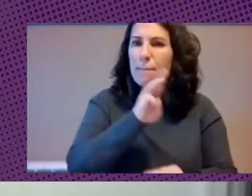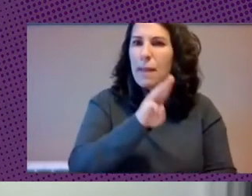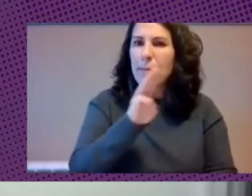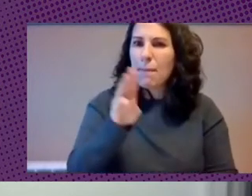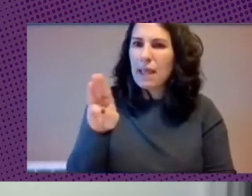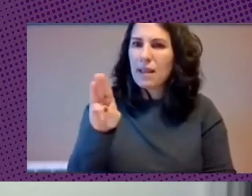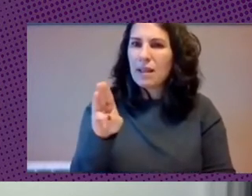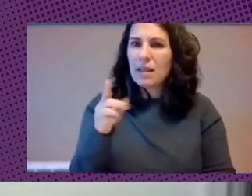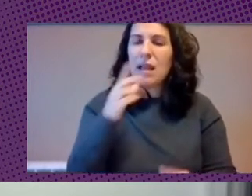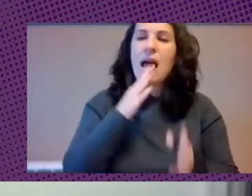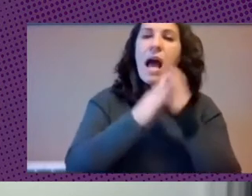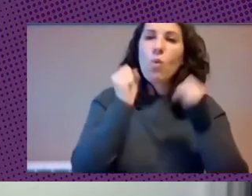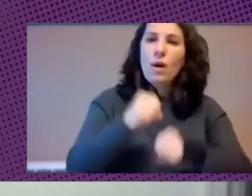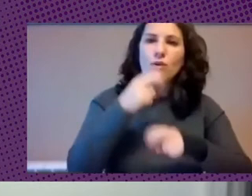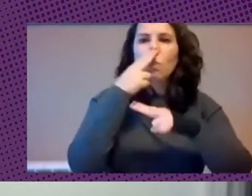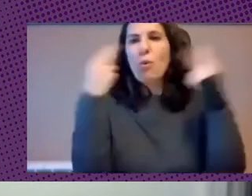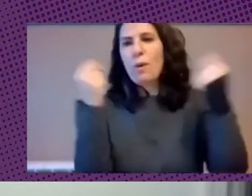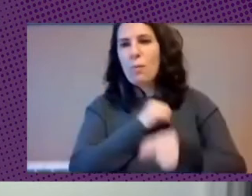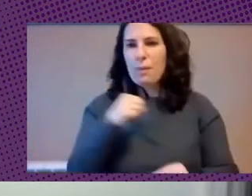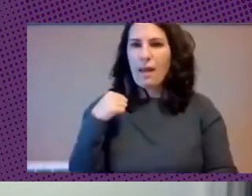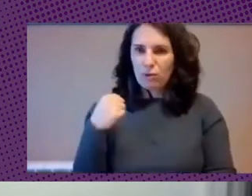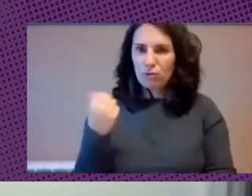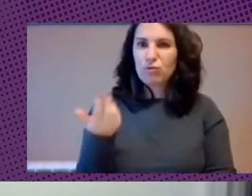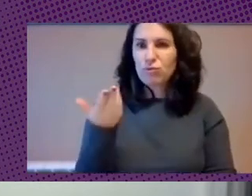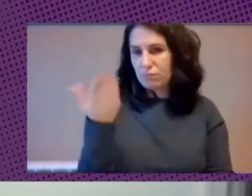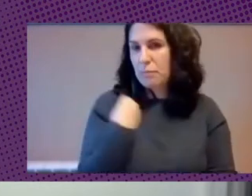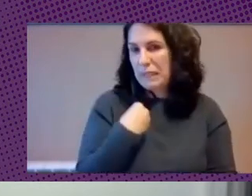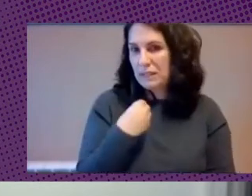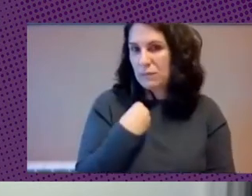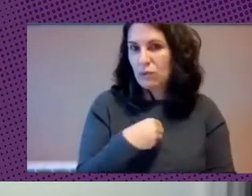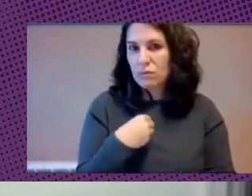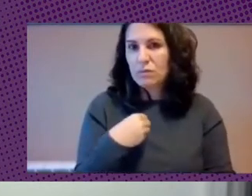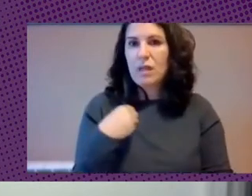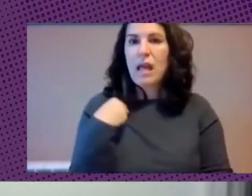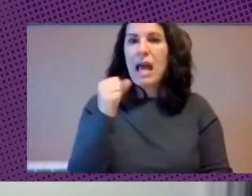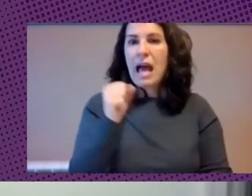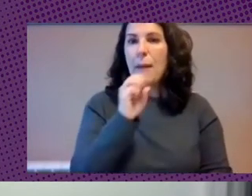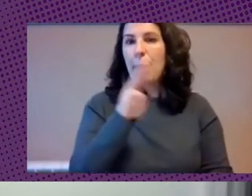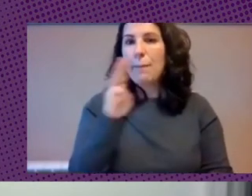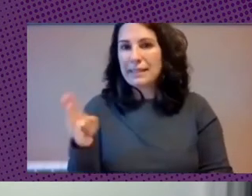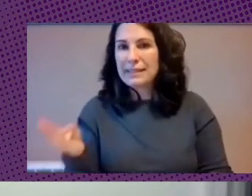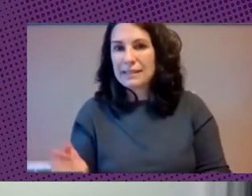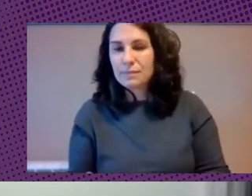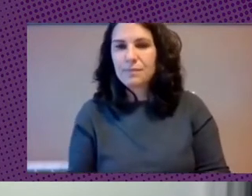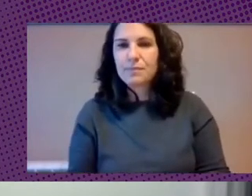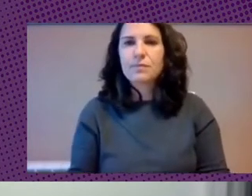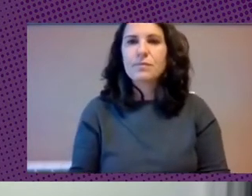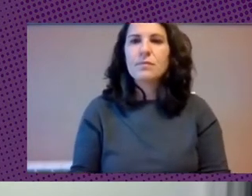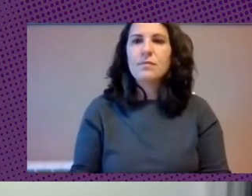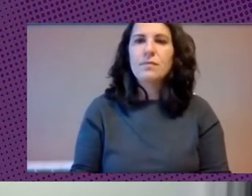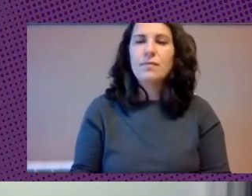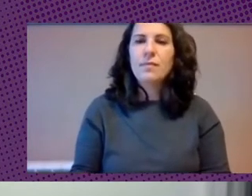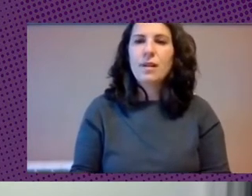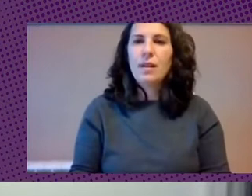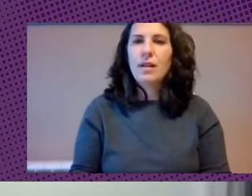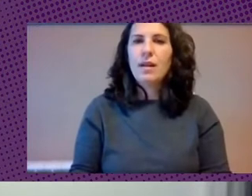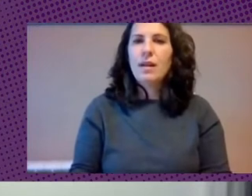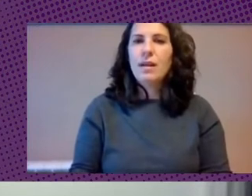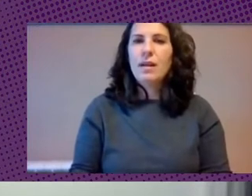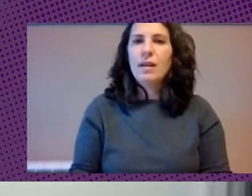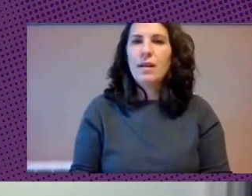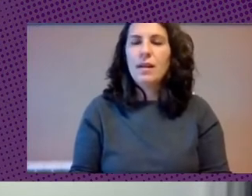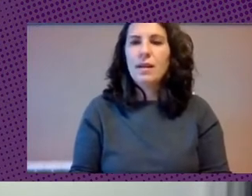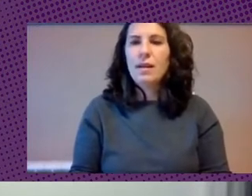Acuerdos públicos privados. Eso, es el acuerdo público-privado. Esos APPs vienen de